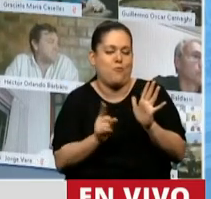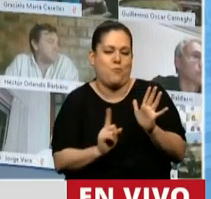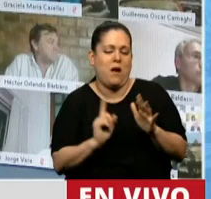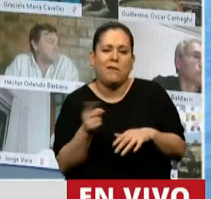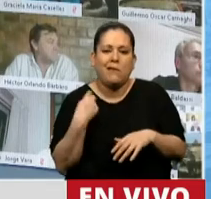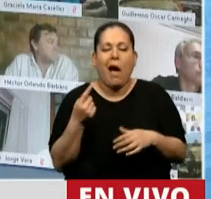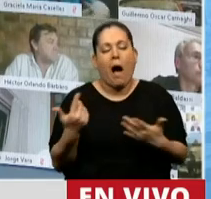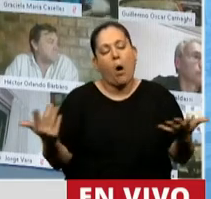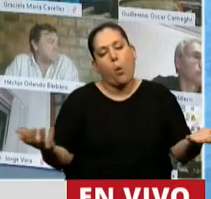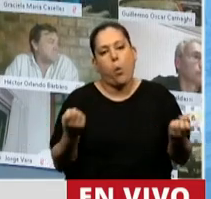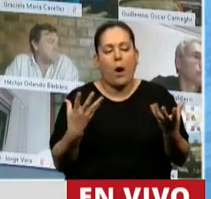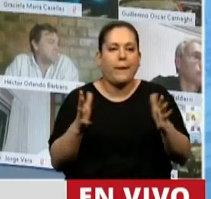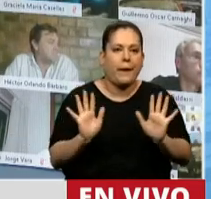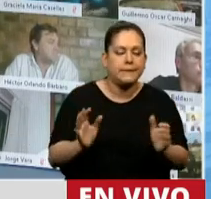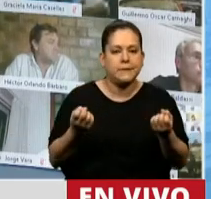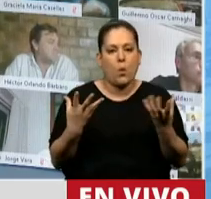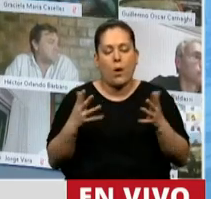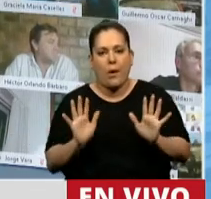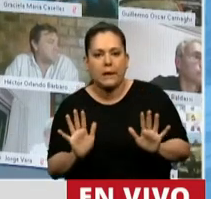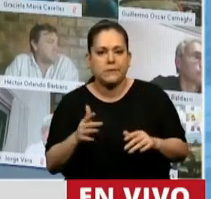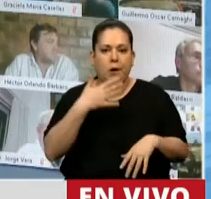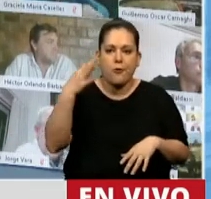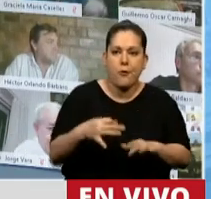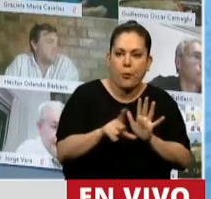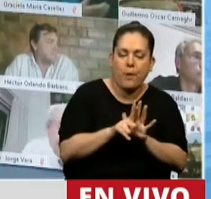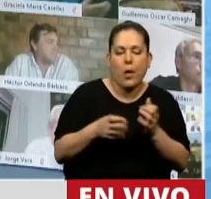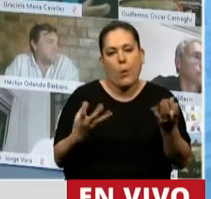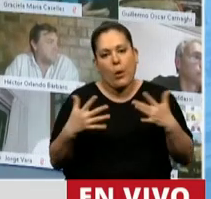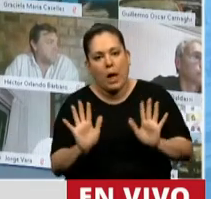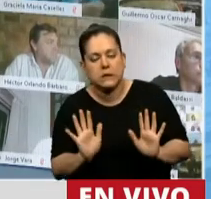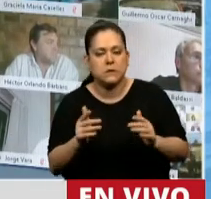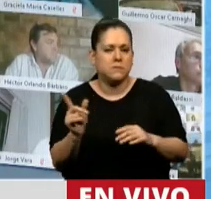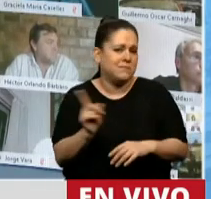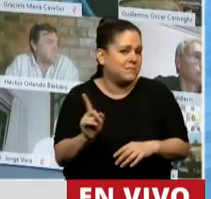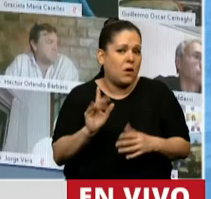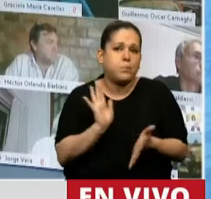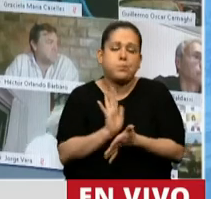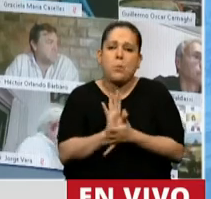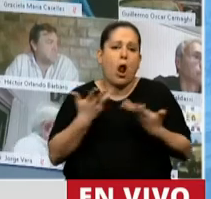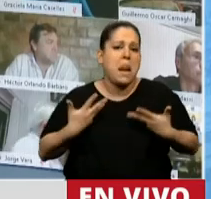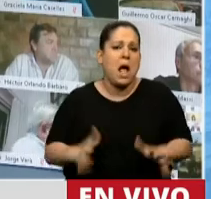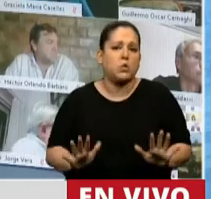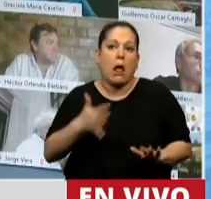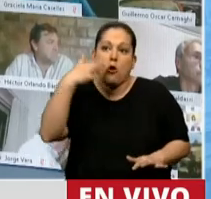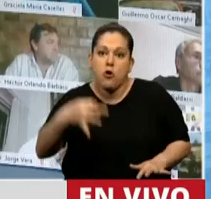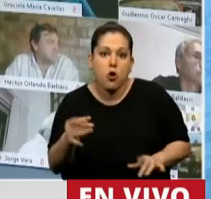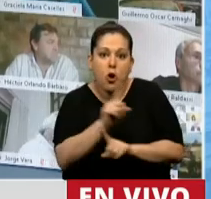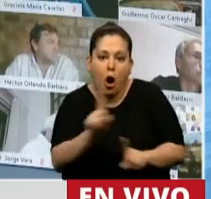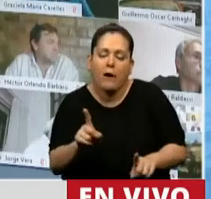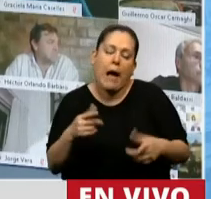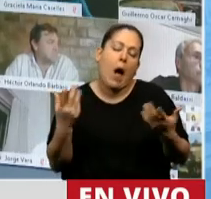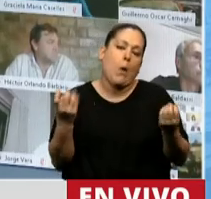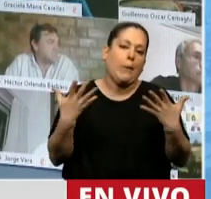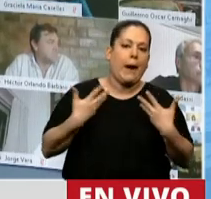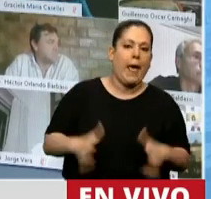montón de cosas, también a que las leyes no se cumplan. Lo naturalizamos permanentemente. Por eso me parece que es importante remarcar la